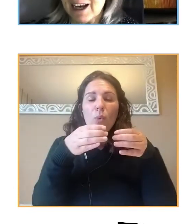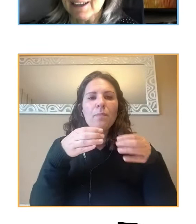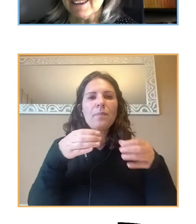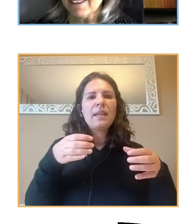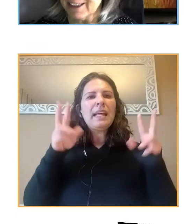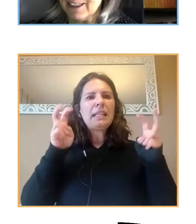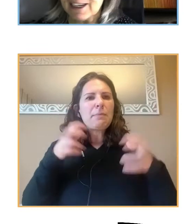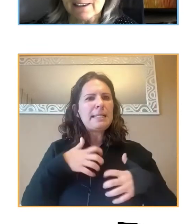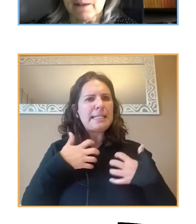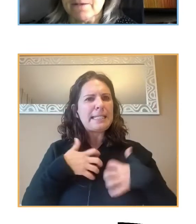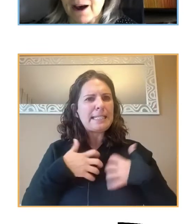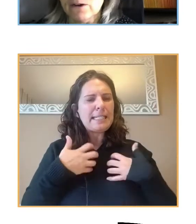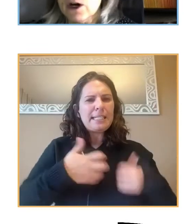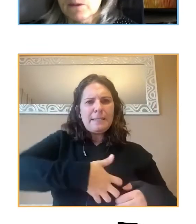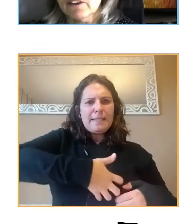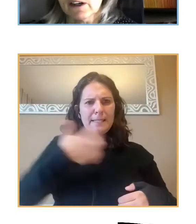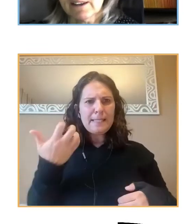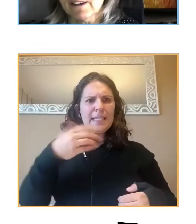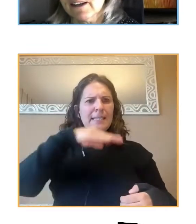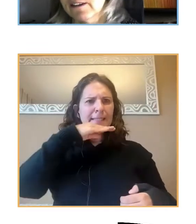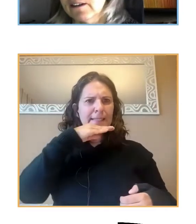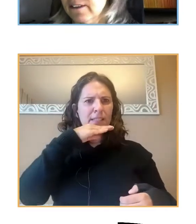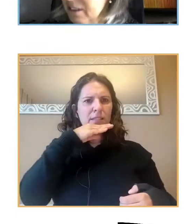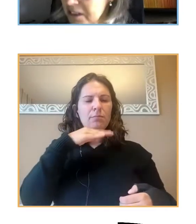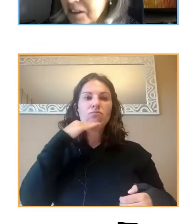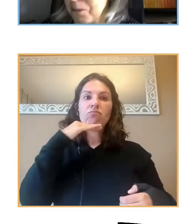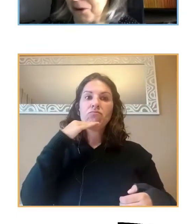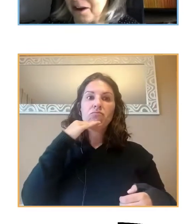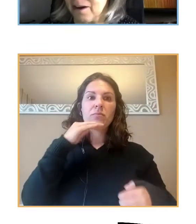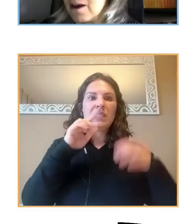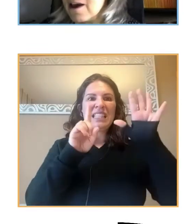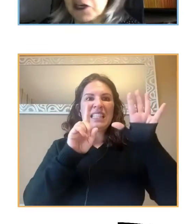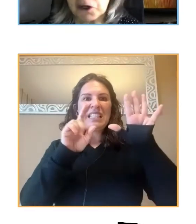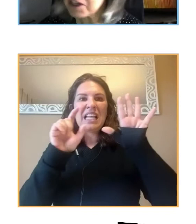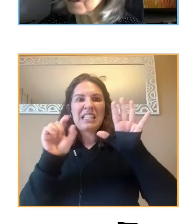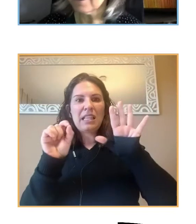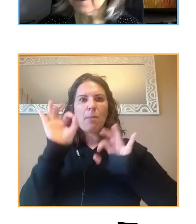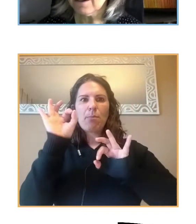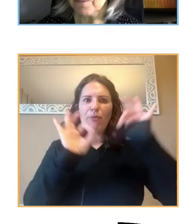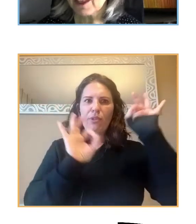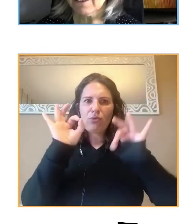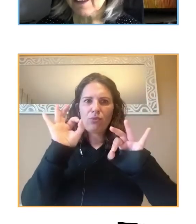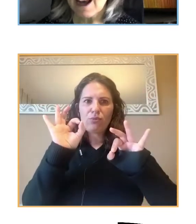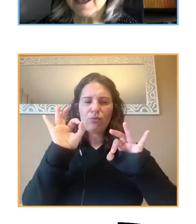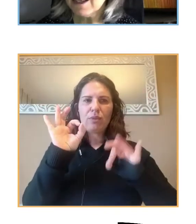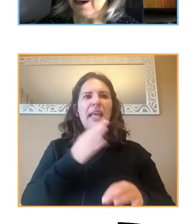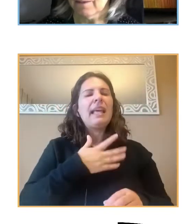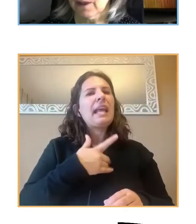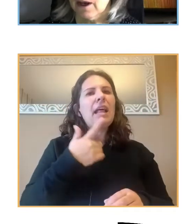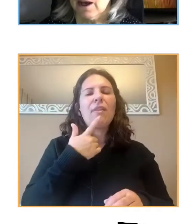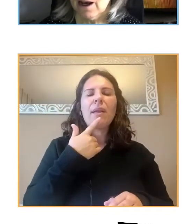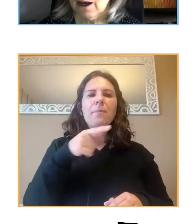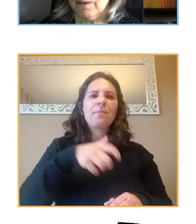irritabilidad, esta ira, este enfado, pues alcanza casi el 60%, que no quiere decir que esta